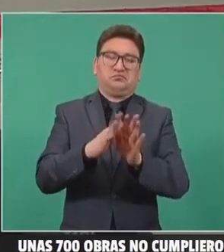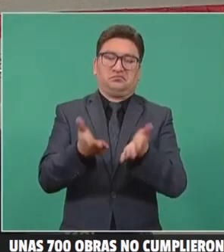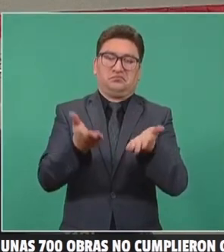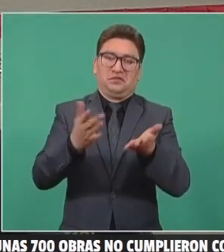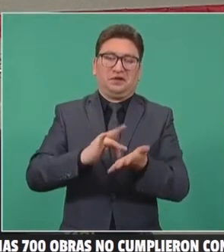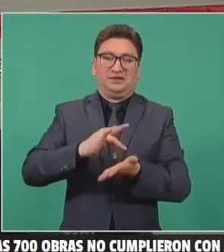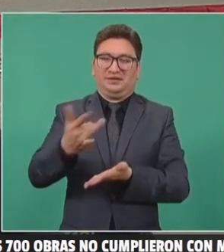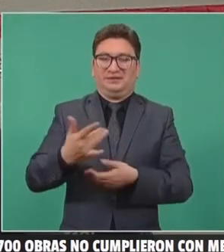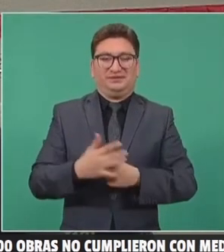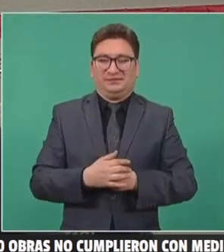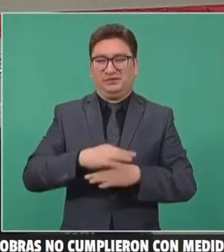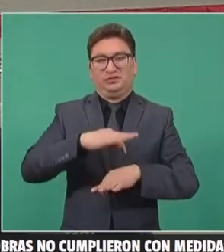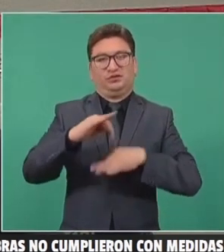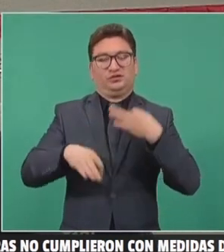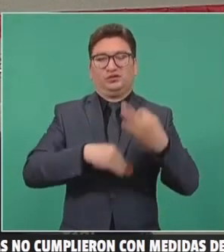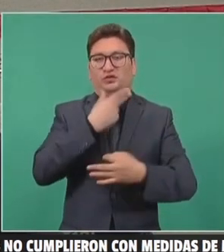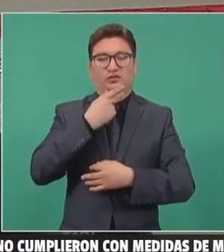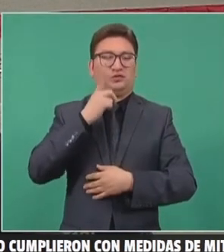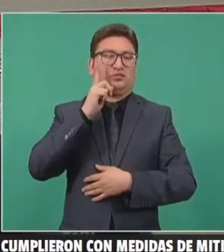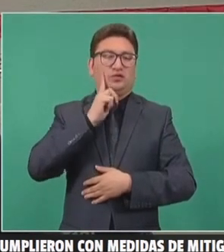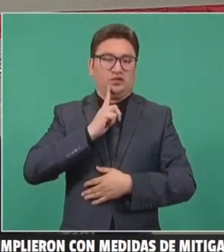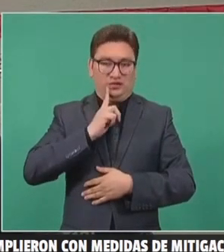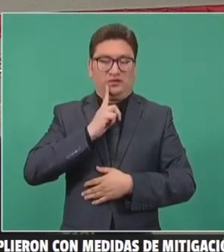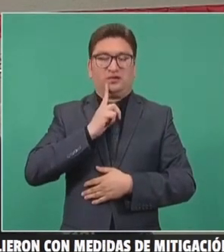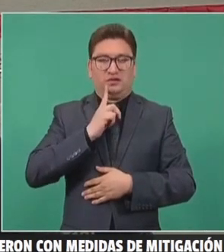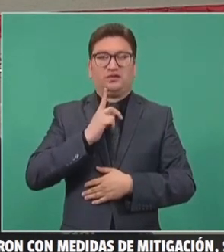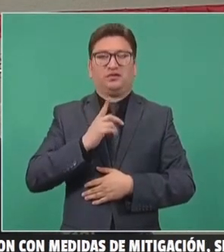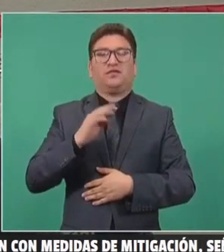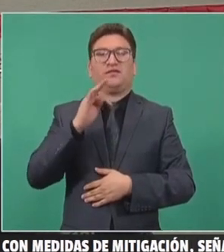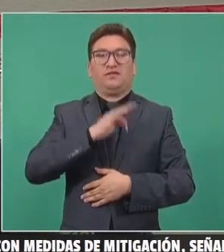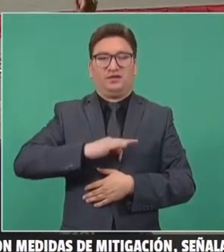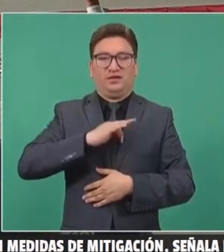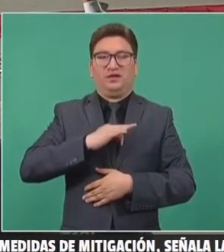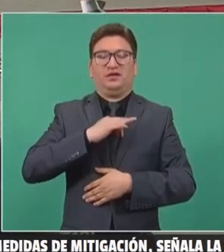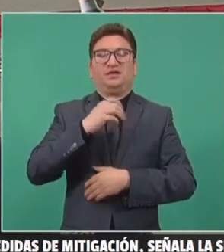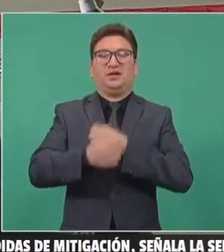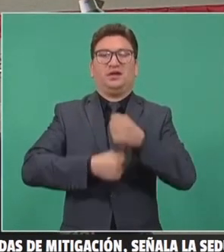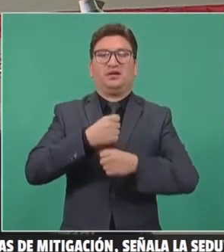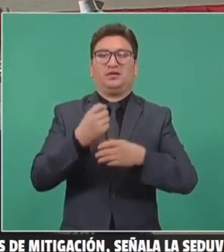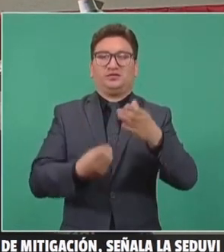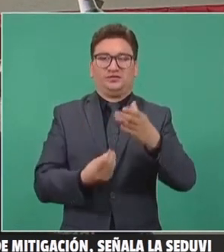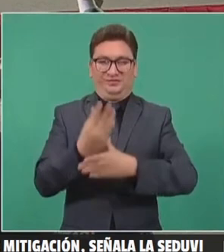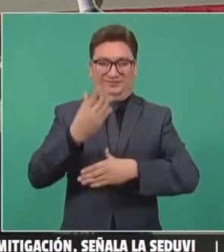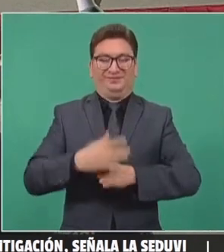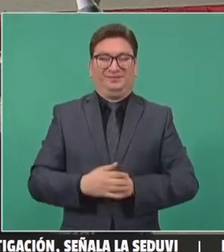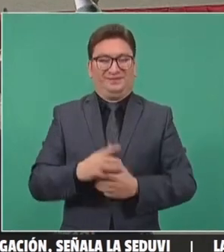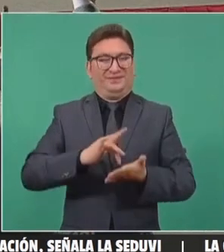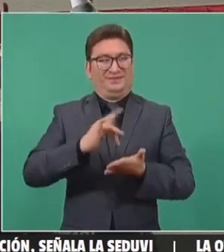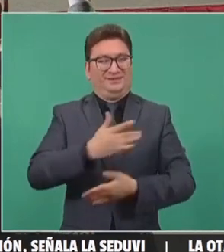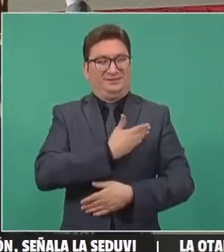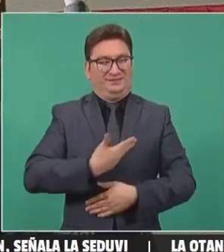y les deseamos a todas y a todos un feliz año nuevo. Muchas gracias, presidente.